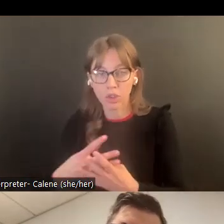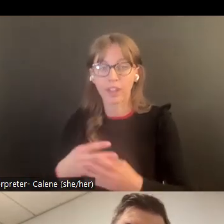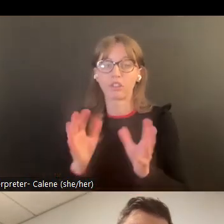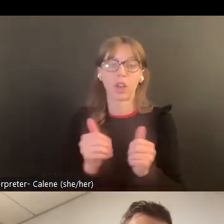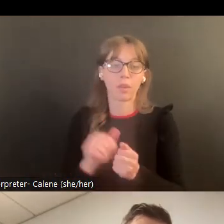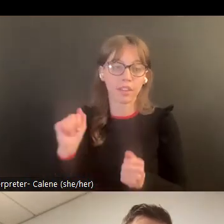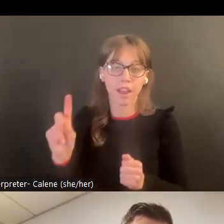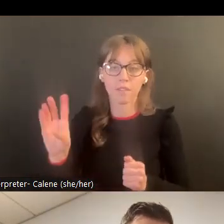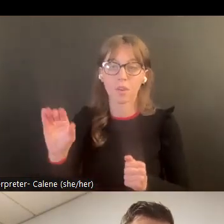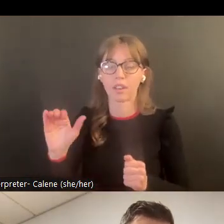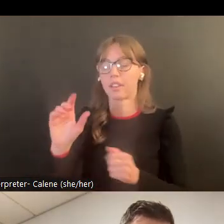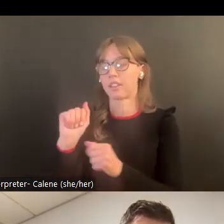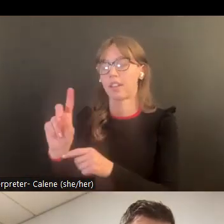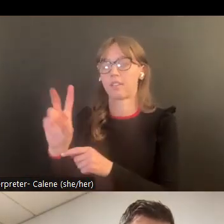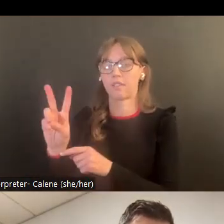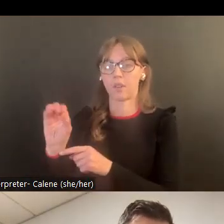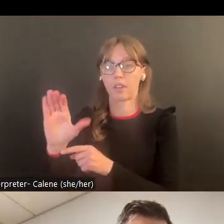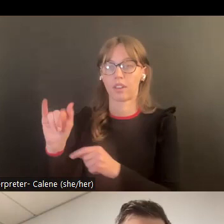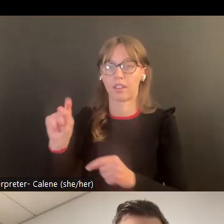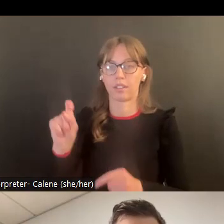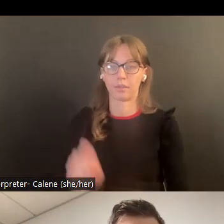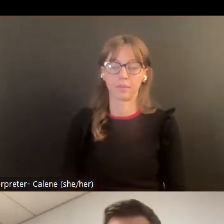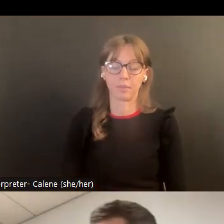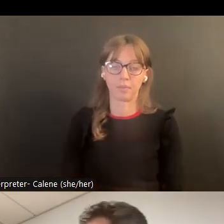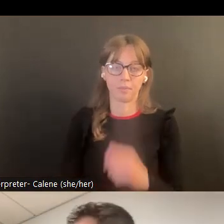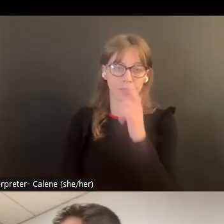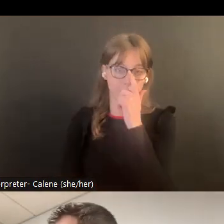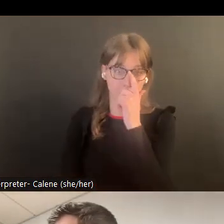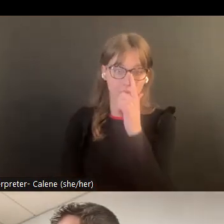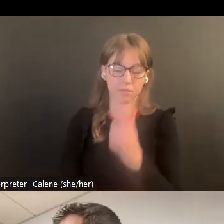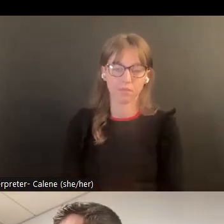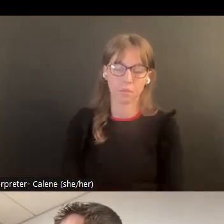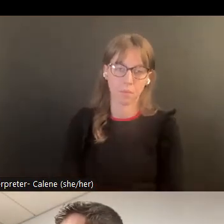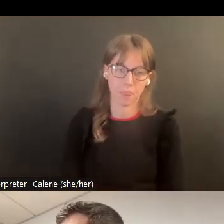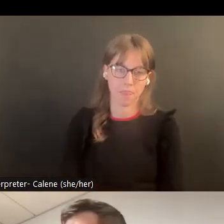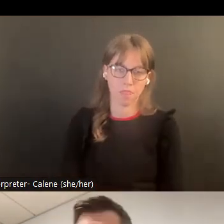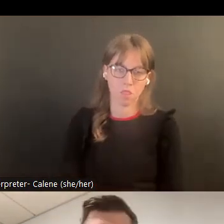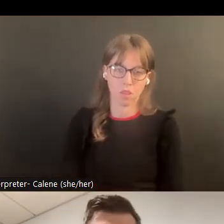trastorno podría entonces provocar un incidente y ser un efecto negativo.